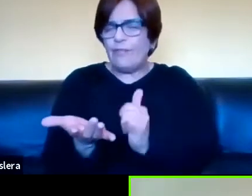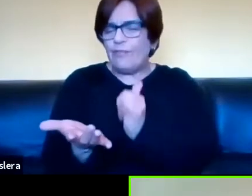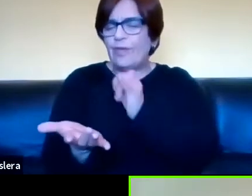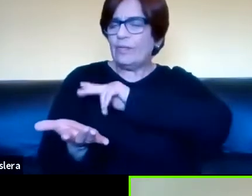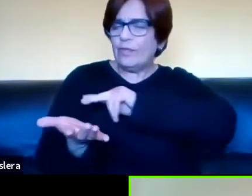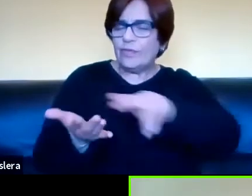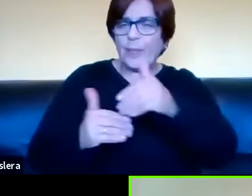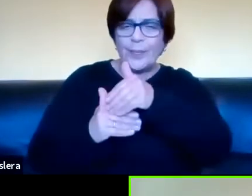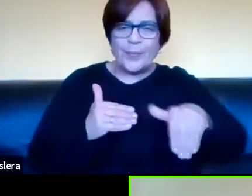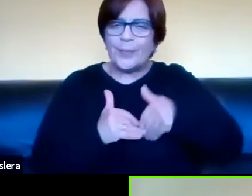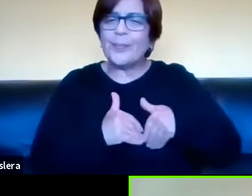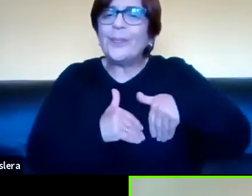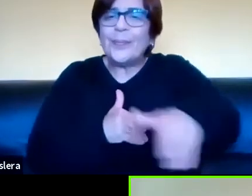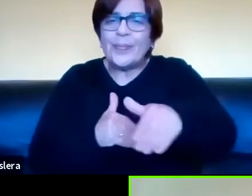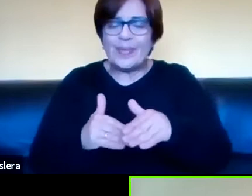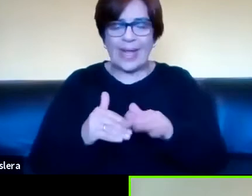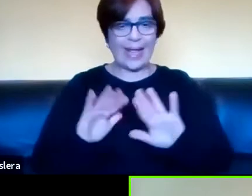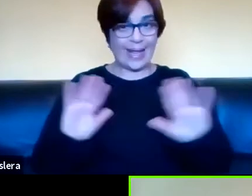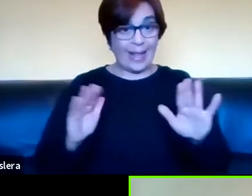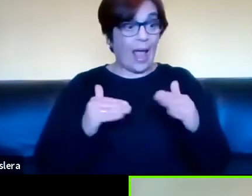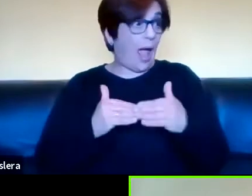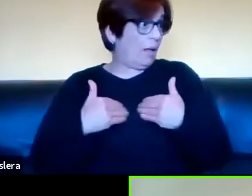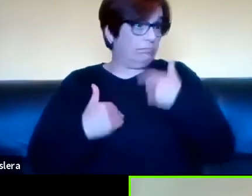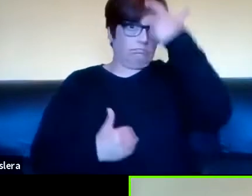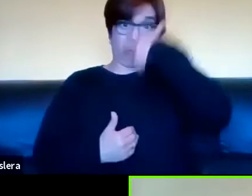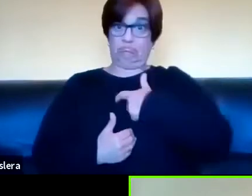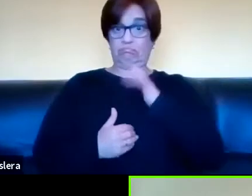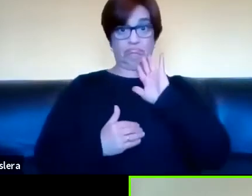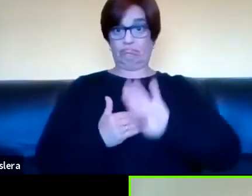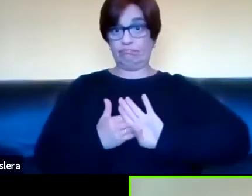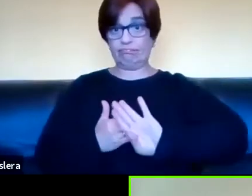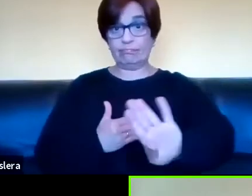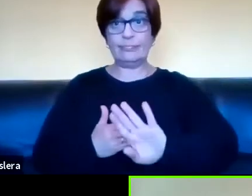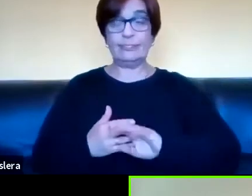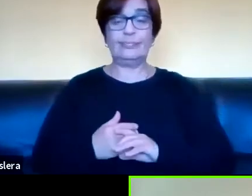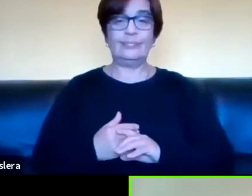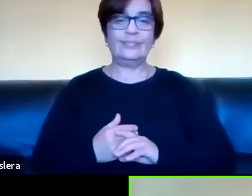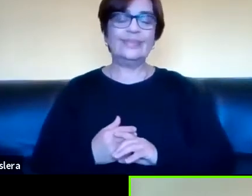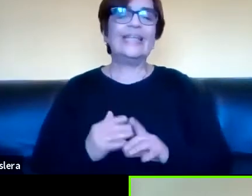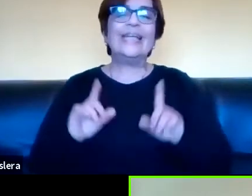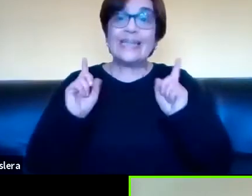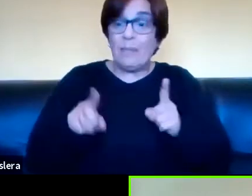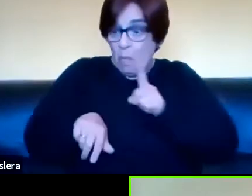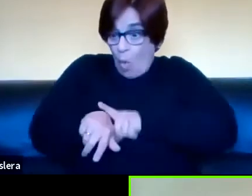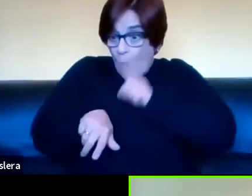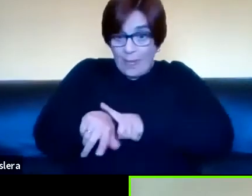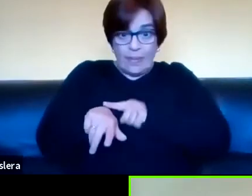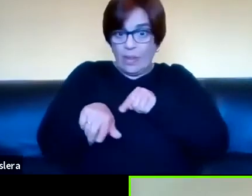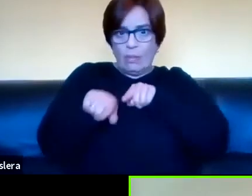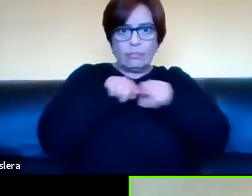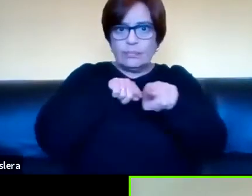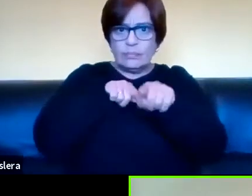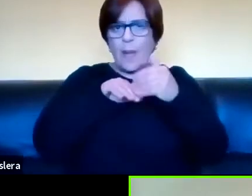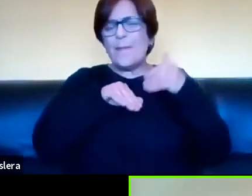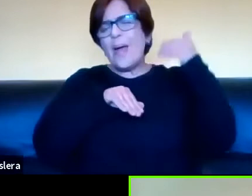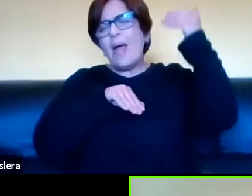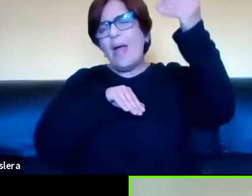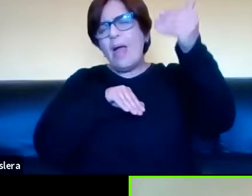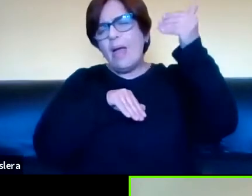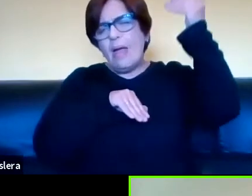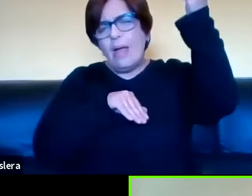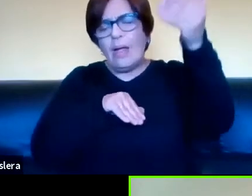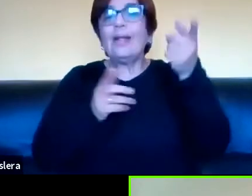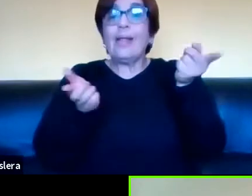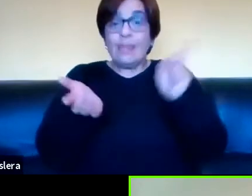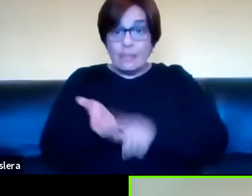objetivo, o se vuelve un objeto, externo al hablante. Se separa del momento de enunciación, pero a